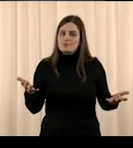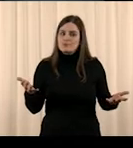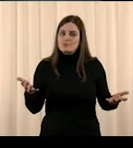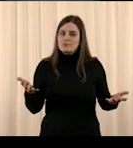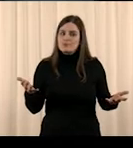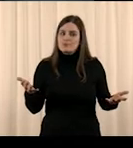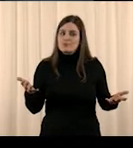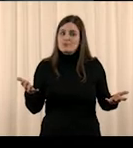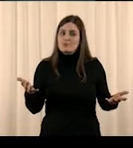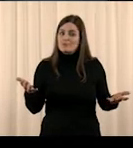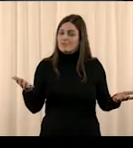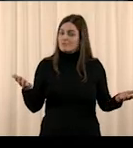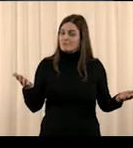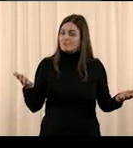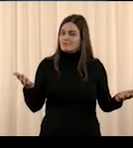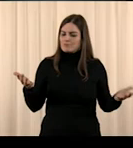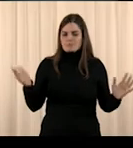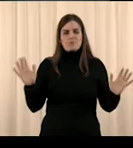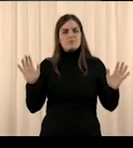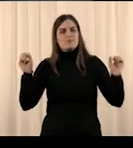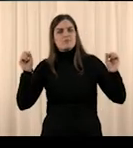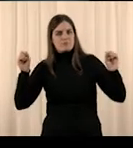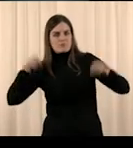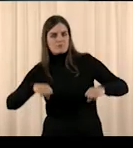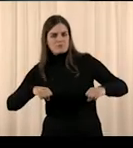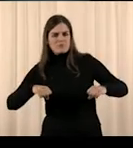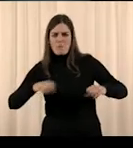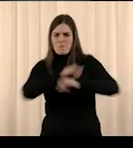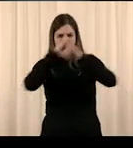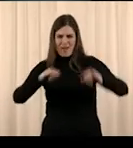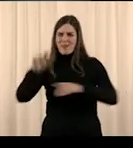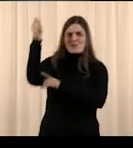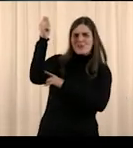Porque si no podemos decir, ya está, está aquí.